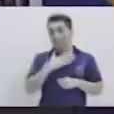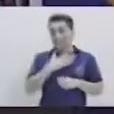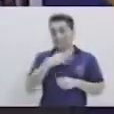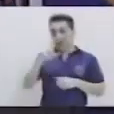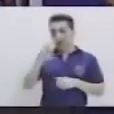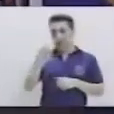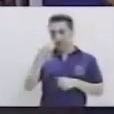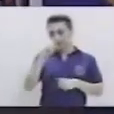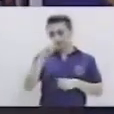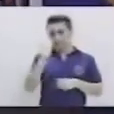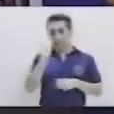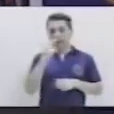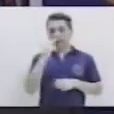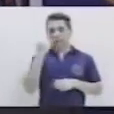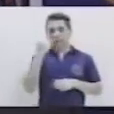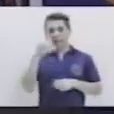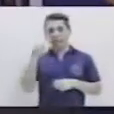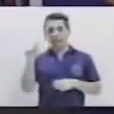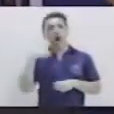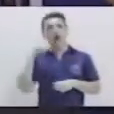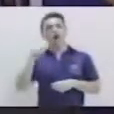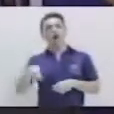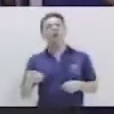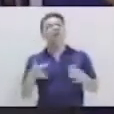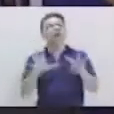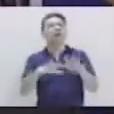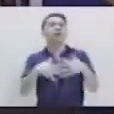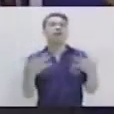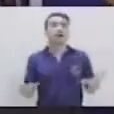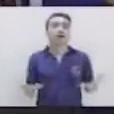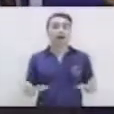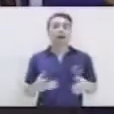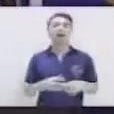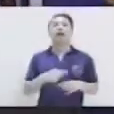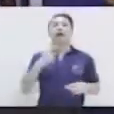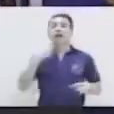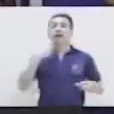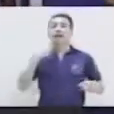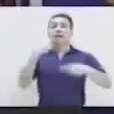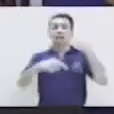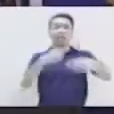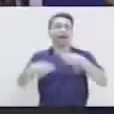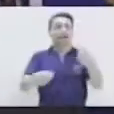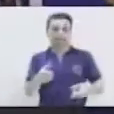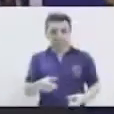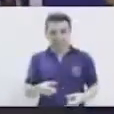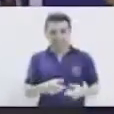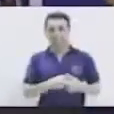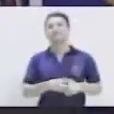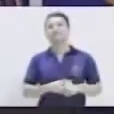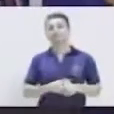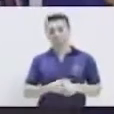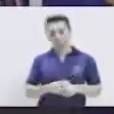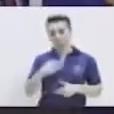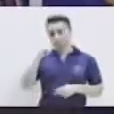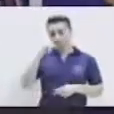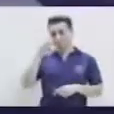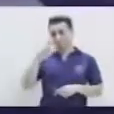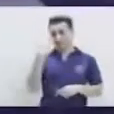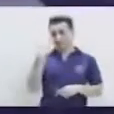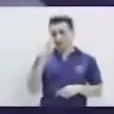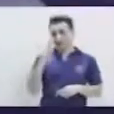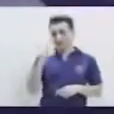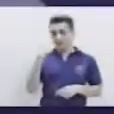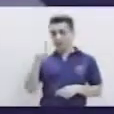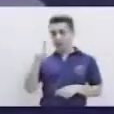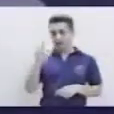retaíla. Pero hoy vamos a iniciar con un trabalenguas. Trabalenguas. ¿Qué combinación lleva?